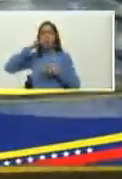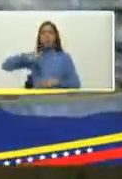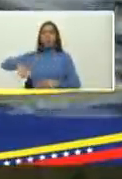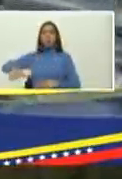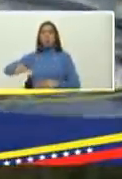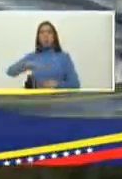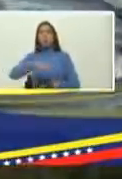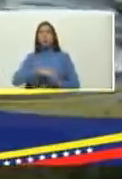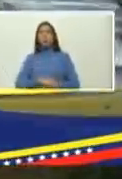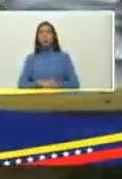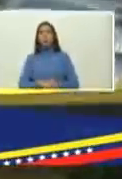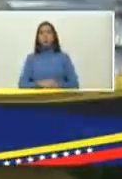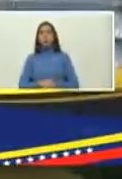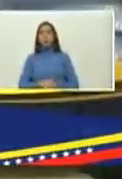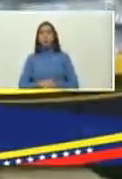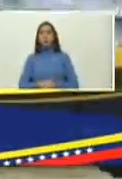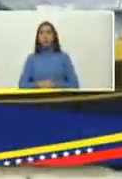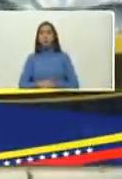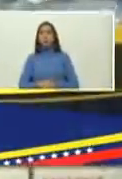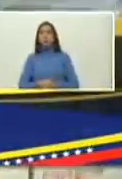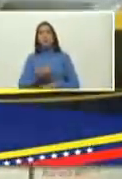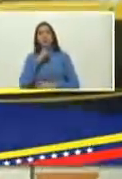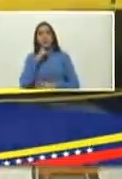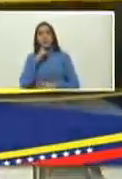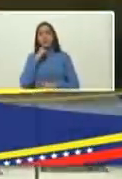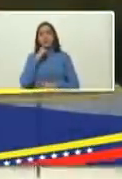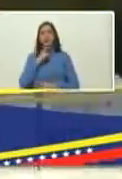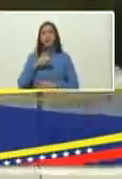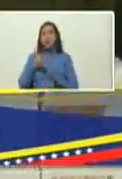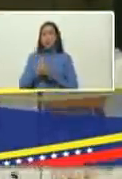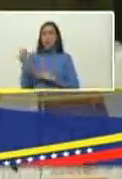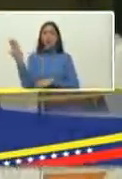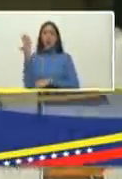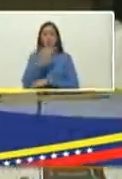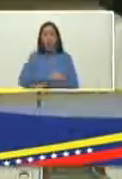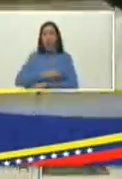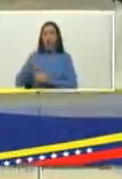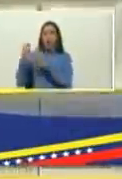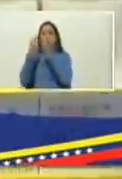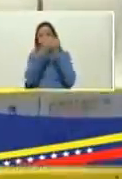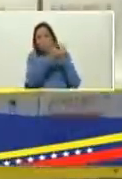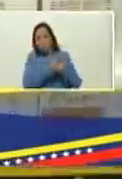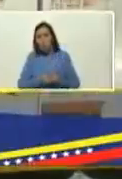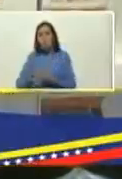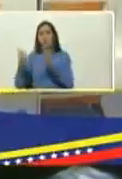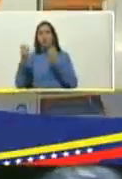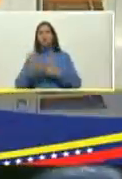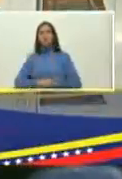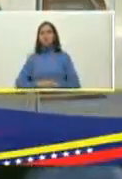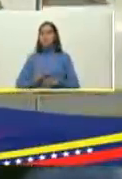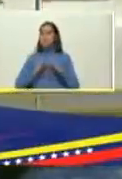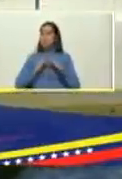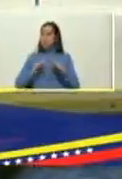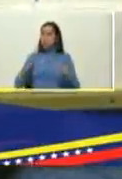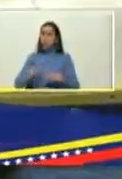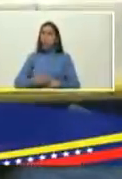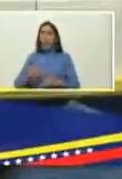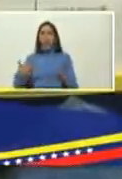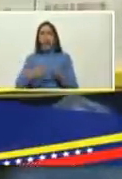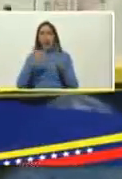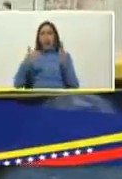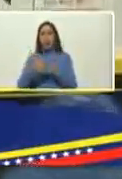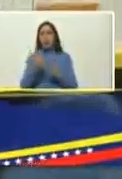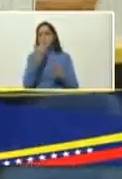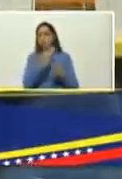a pesar de las dificultades a pesar de la guerra económica a pesar de todo lo que son las sanciones y el